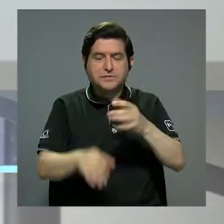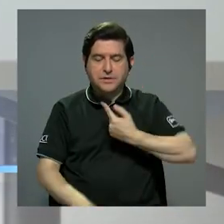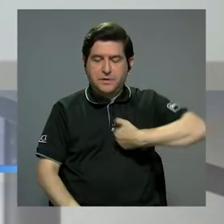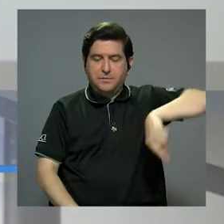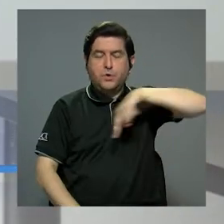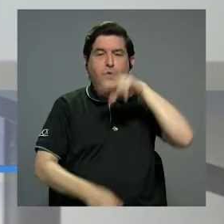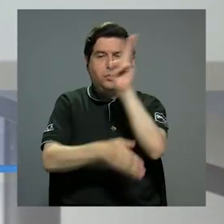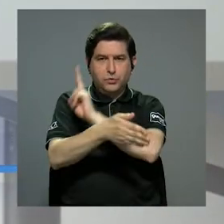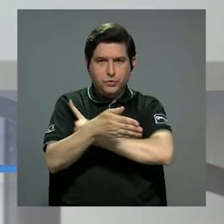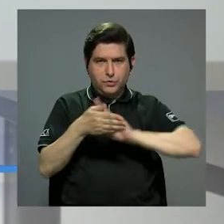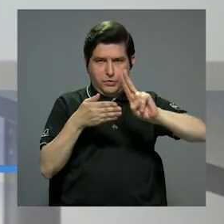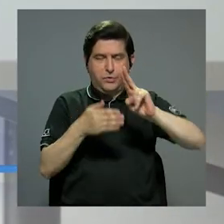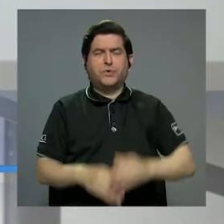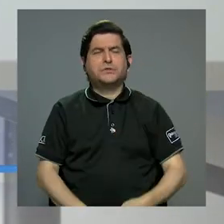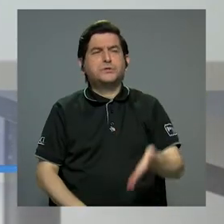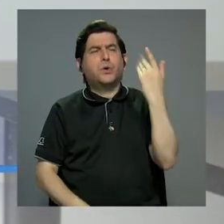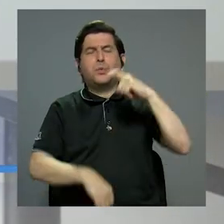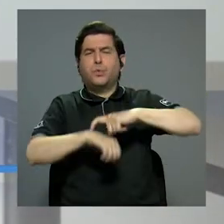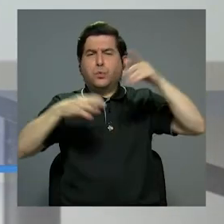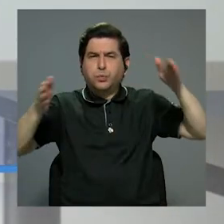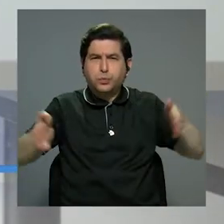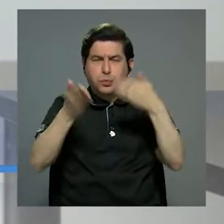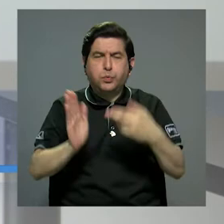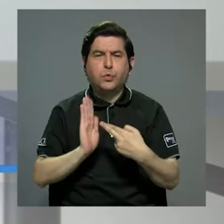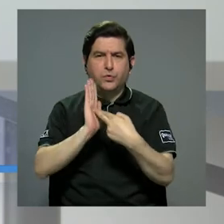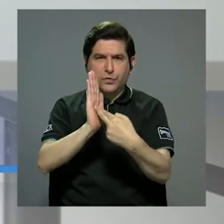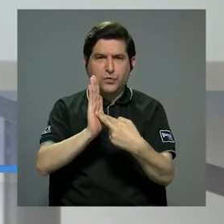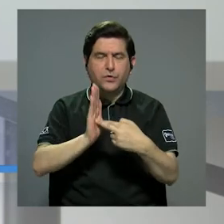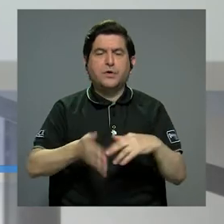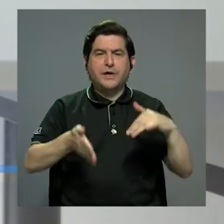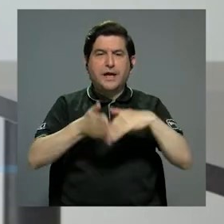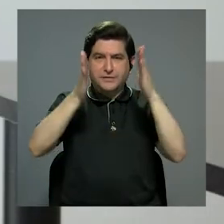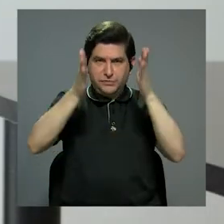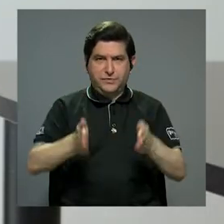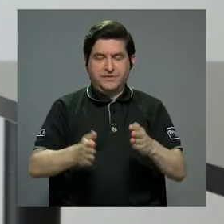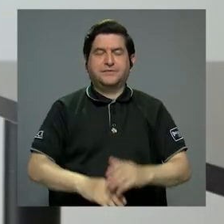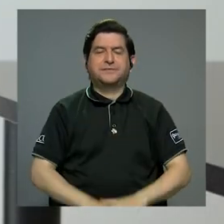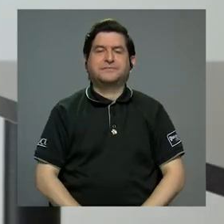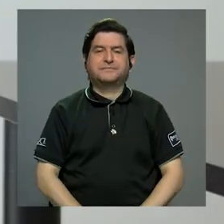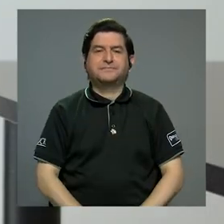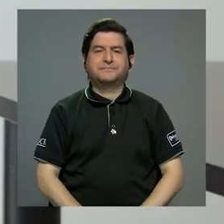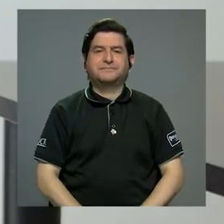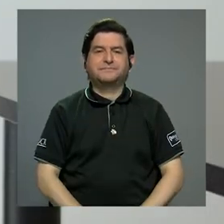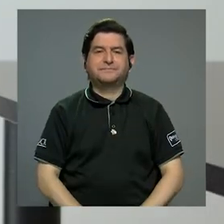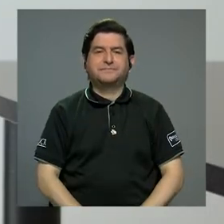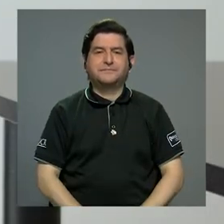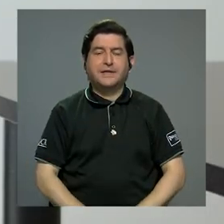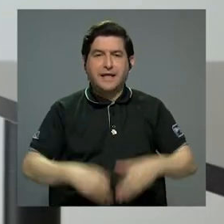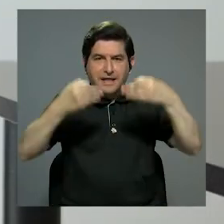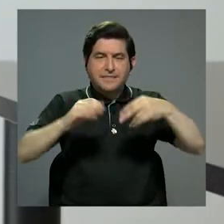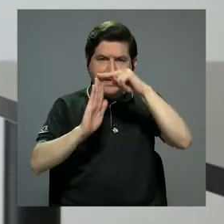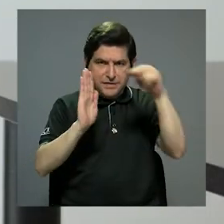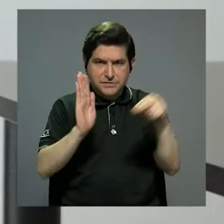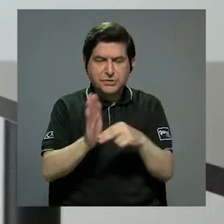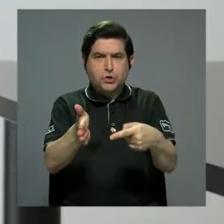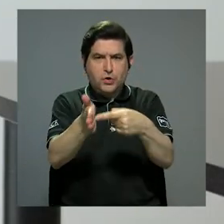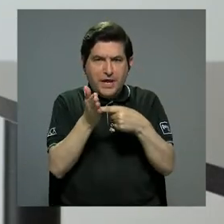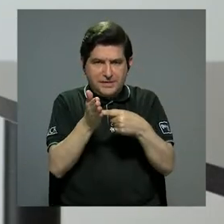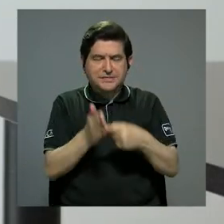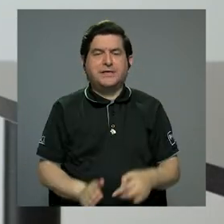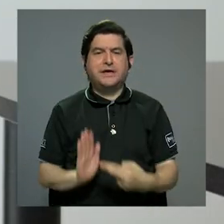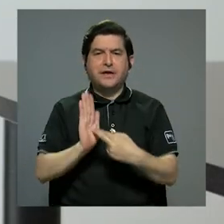universidad y que desde hace mucho tiempo impulsa es la representación del estudiantado. Con mi disposición normativa se exige que haya una